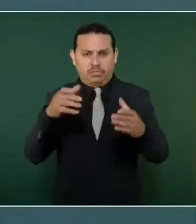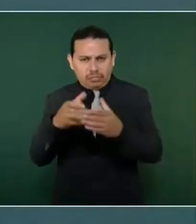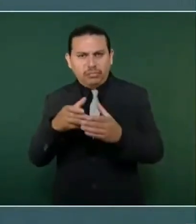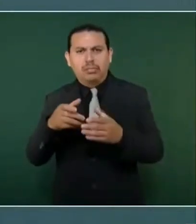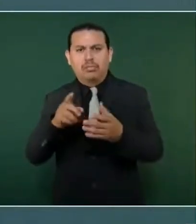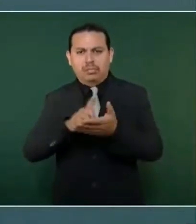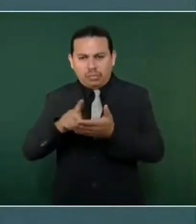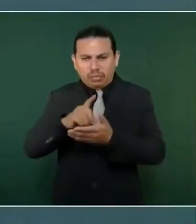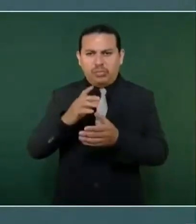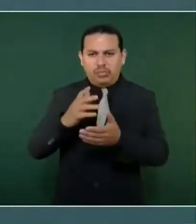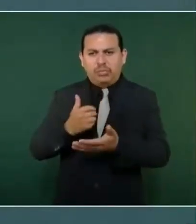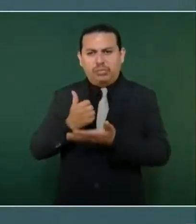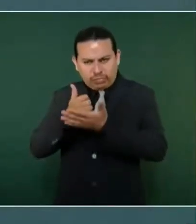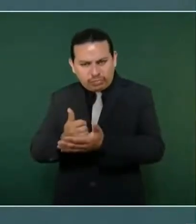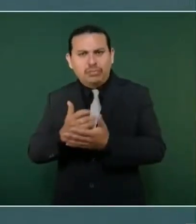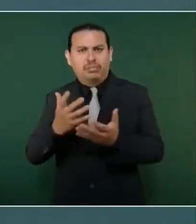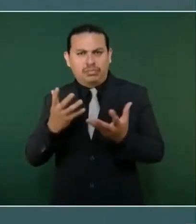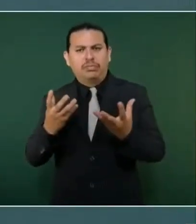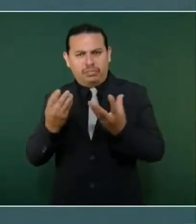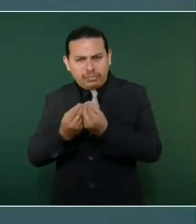hechos su simpatía a México.